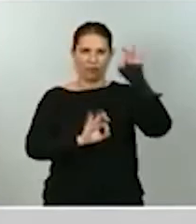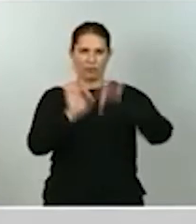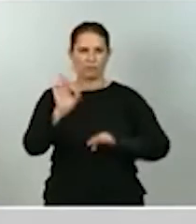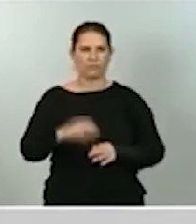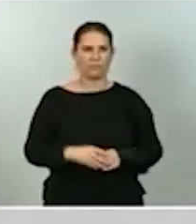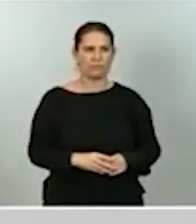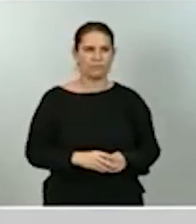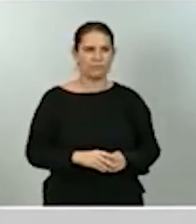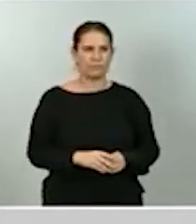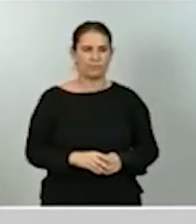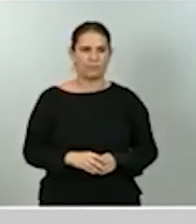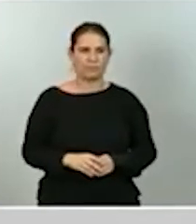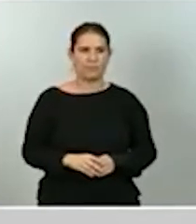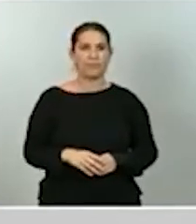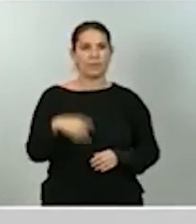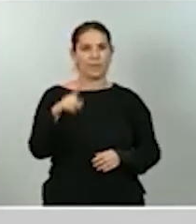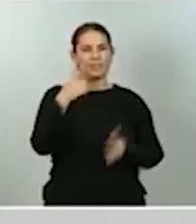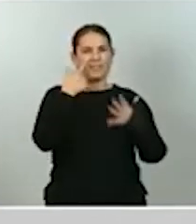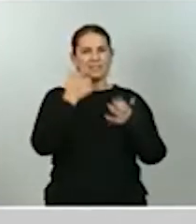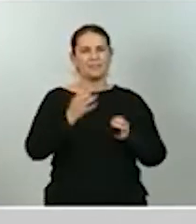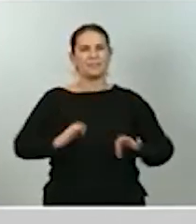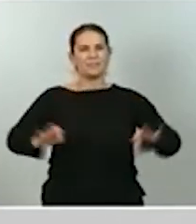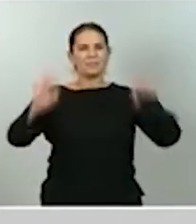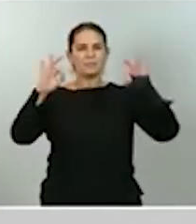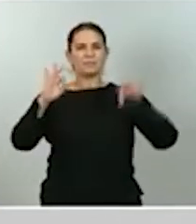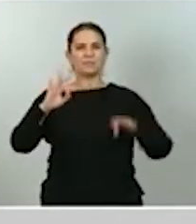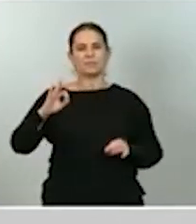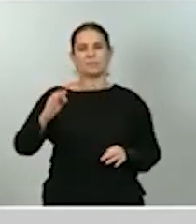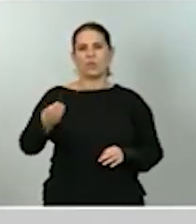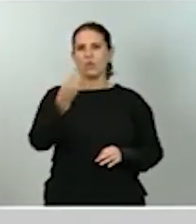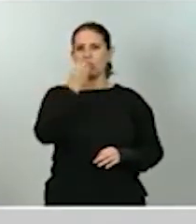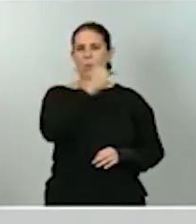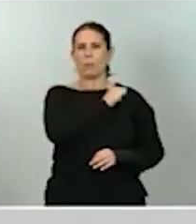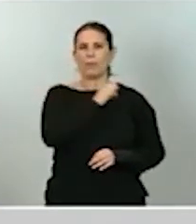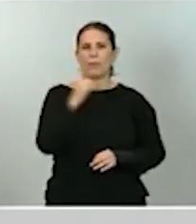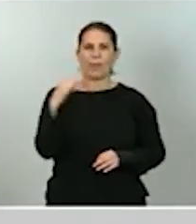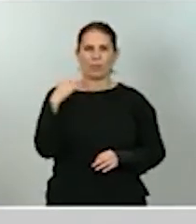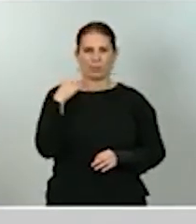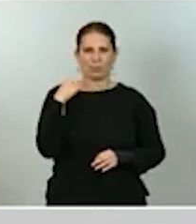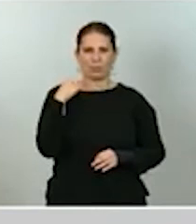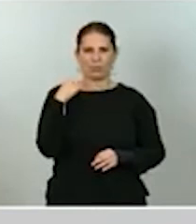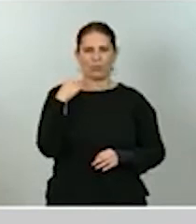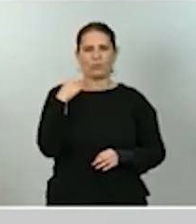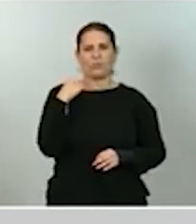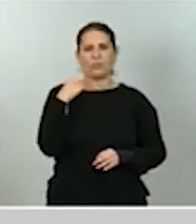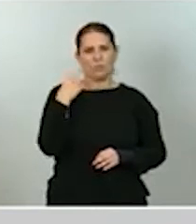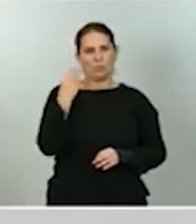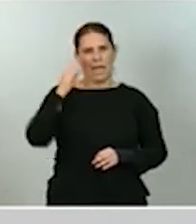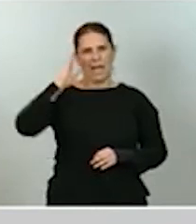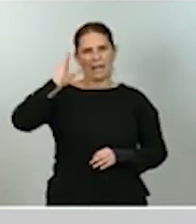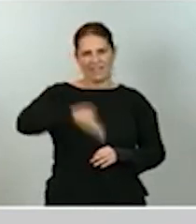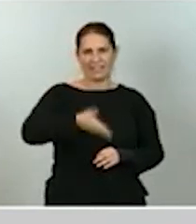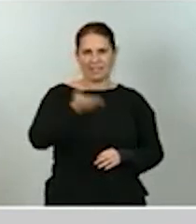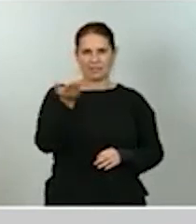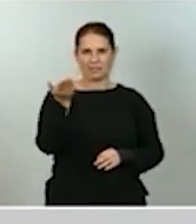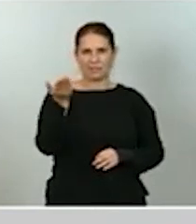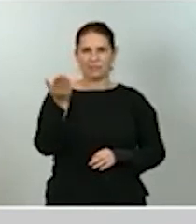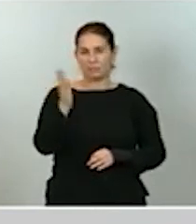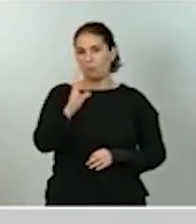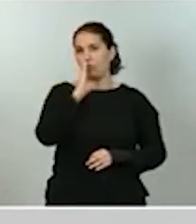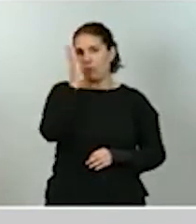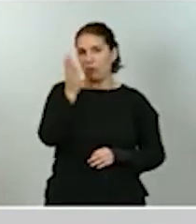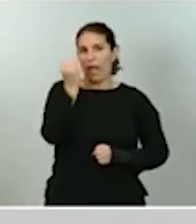negativo se nota especialmente en el consumo privado, particularmente sensible y muy afectado por el importante incremento del ahorro de las